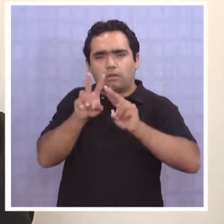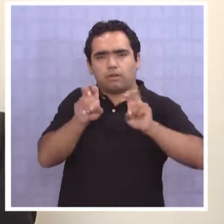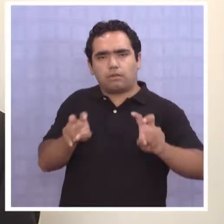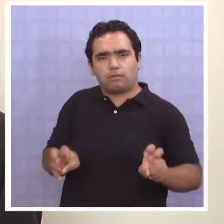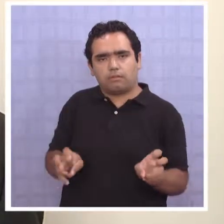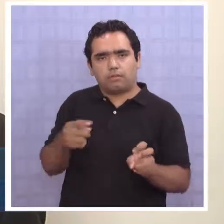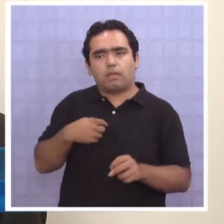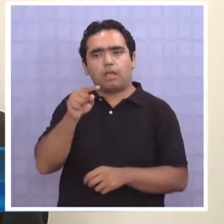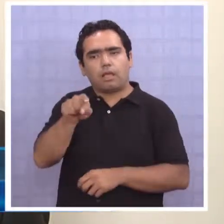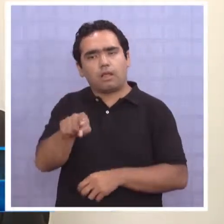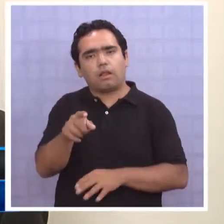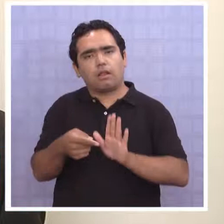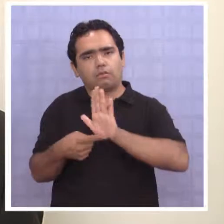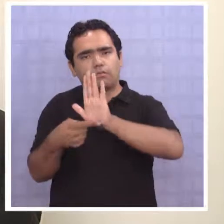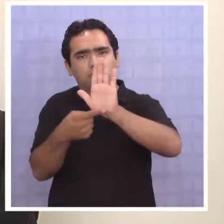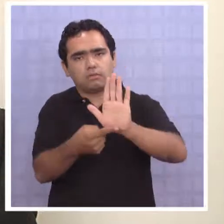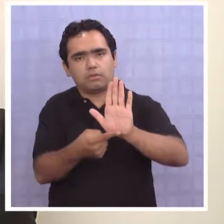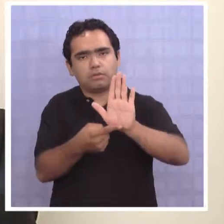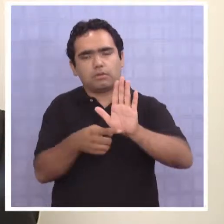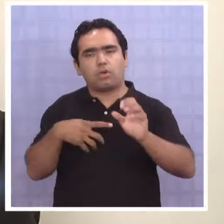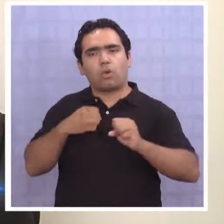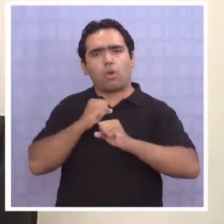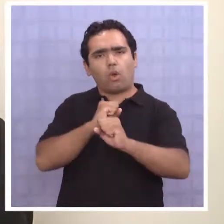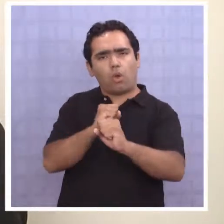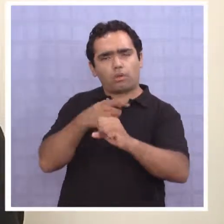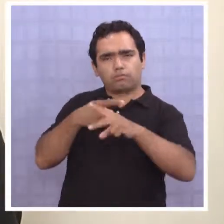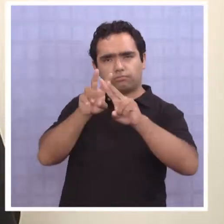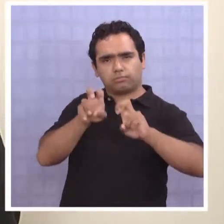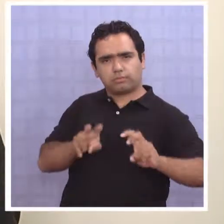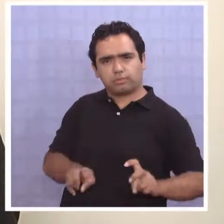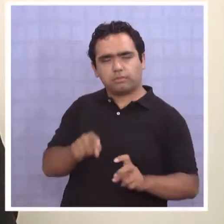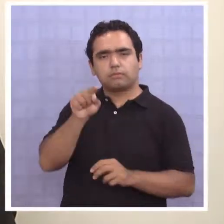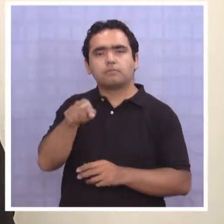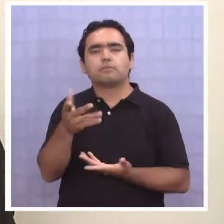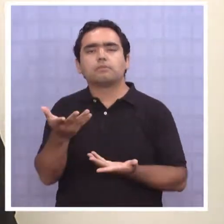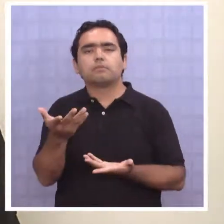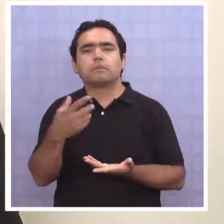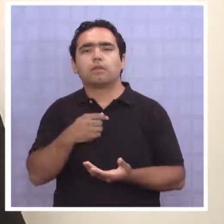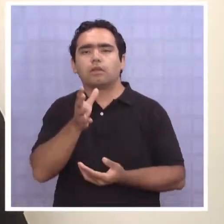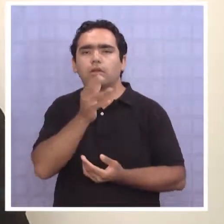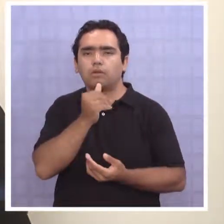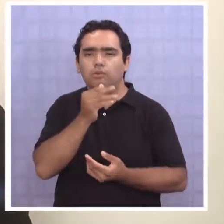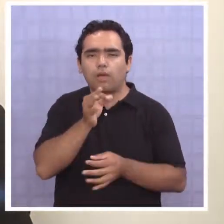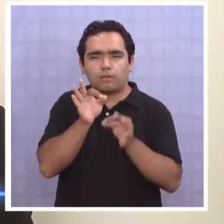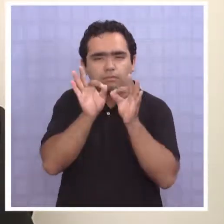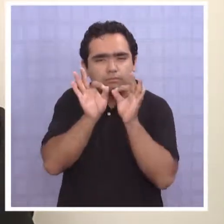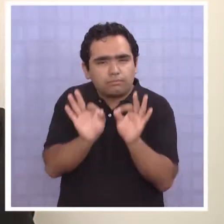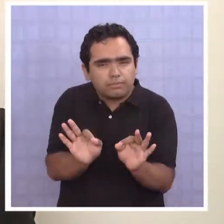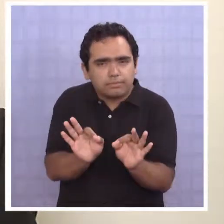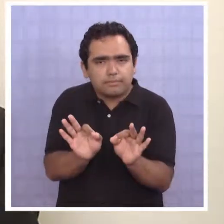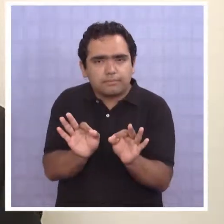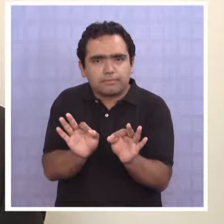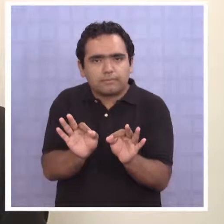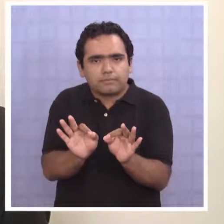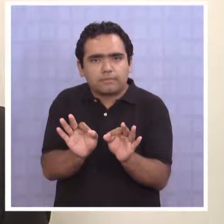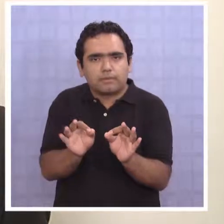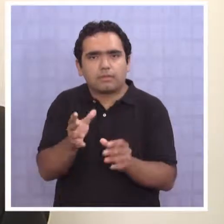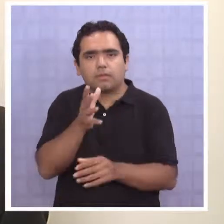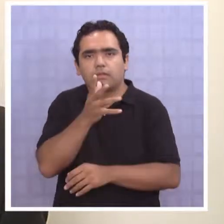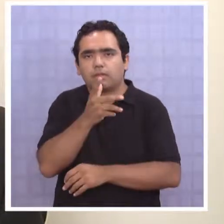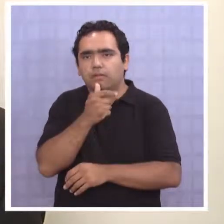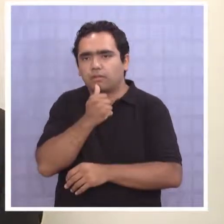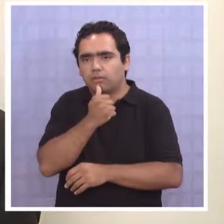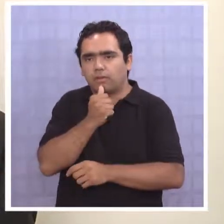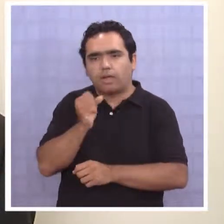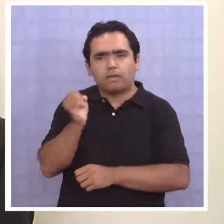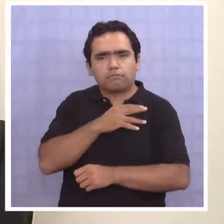él ha dado muestras en su contraexamen particularmente de que no hubo acusosidad, que no existió la